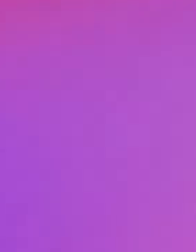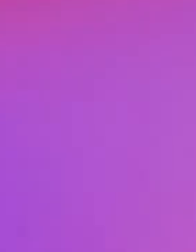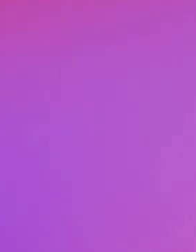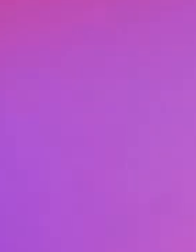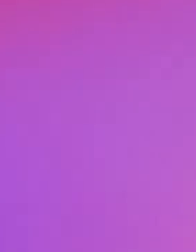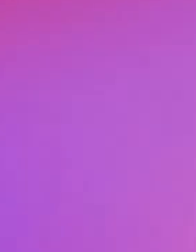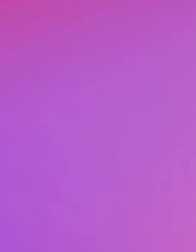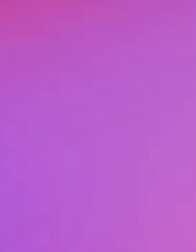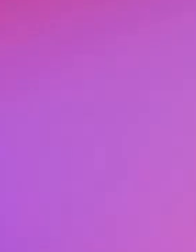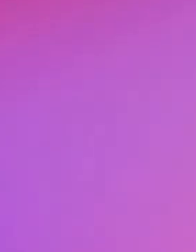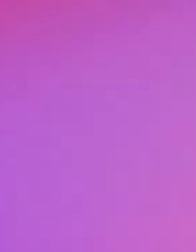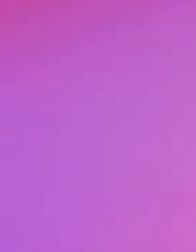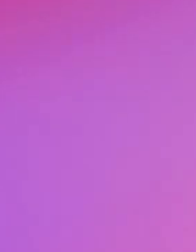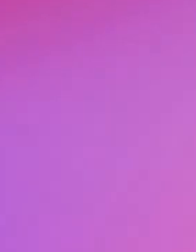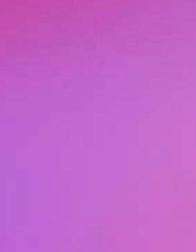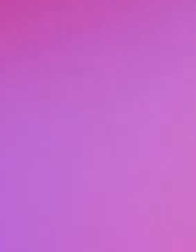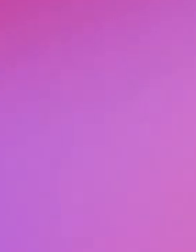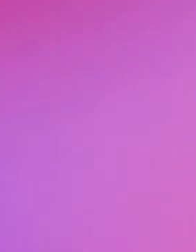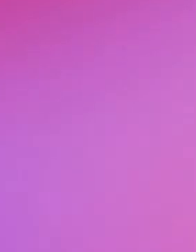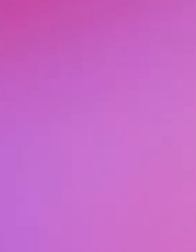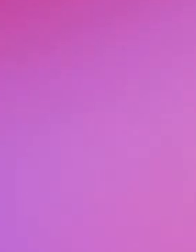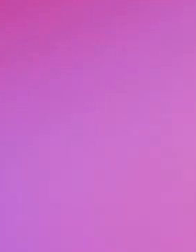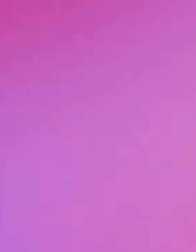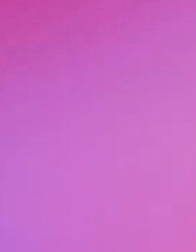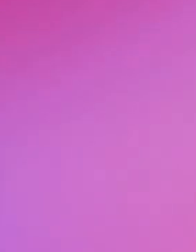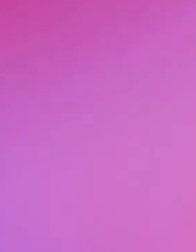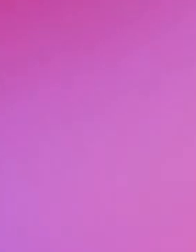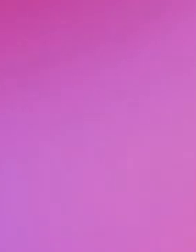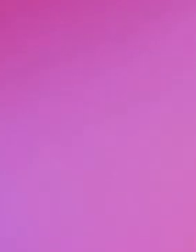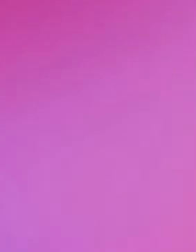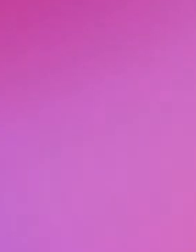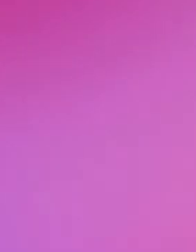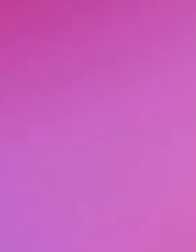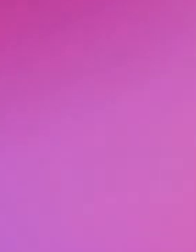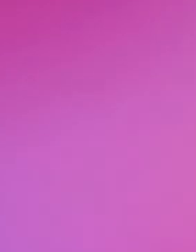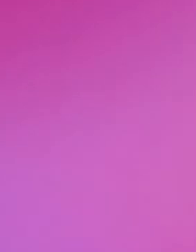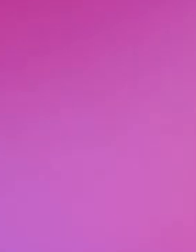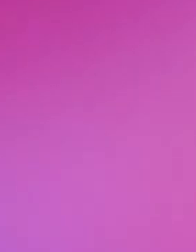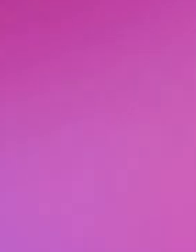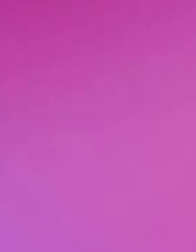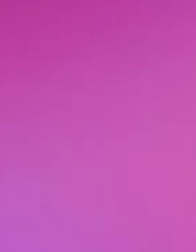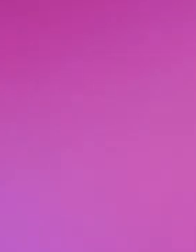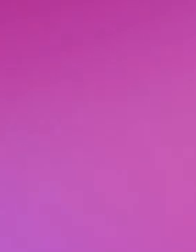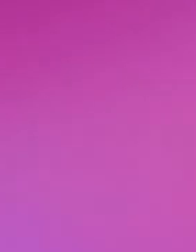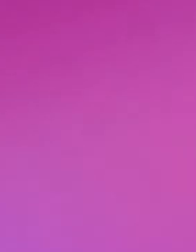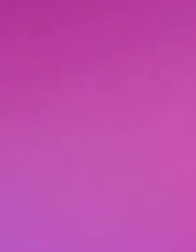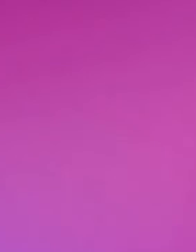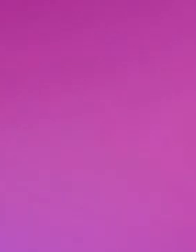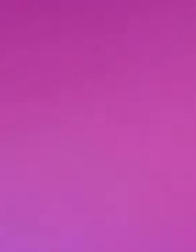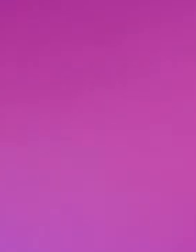.gov.mx y tripulantes.cep.gov.mx.